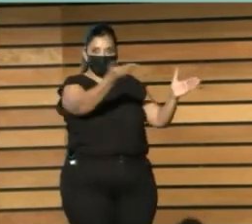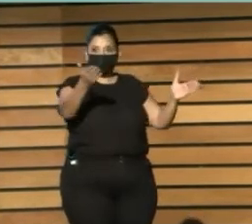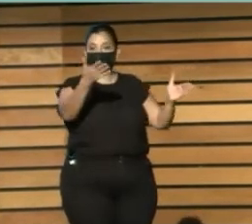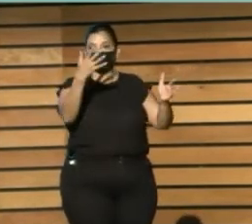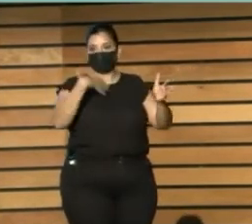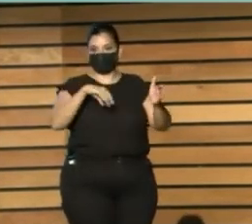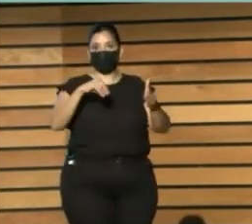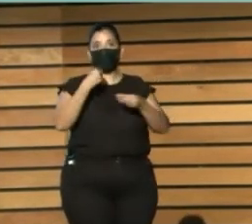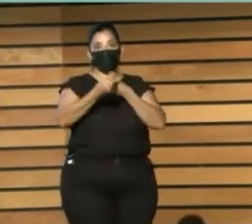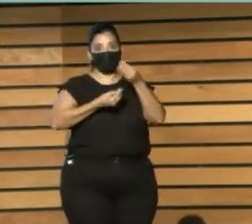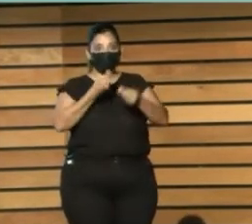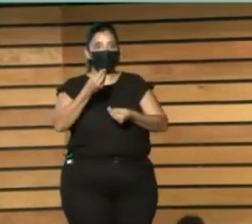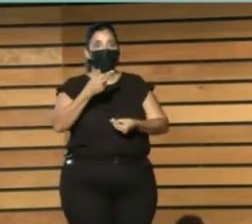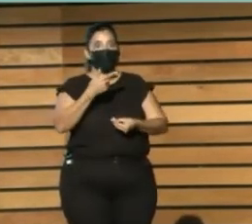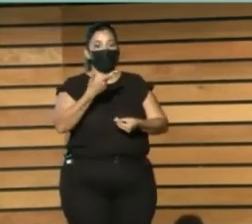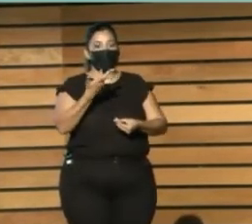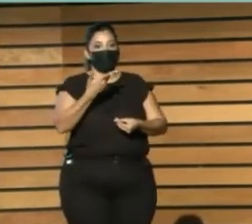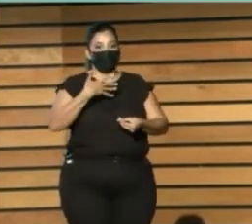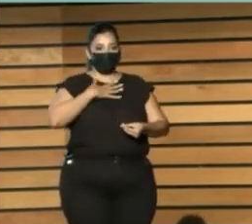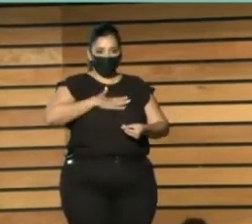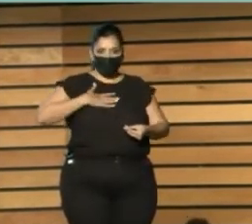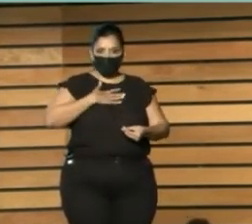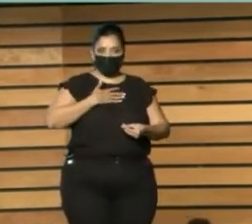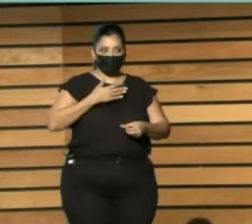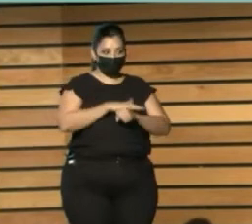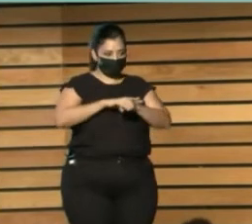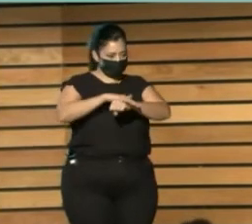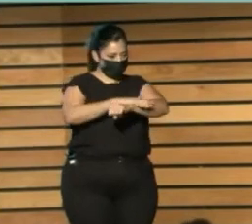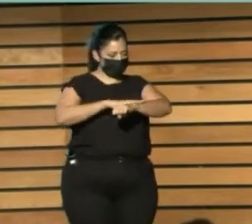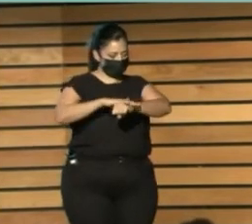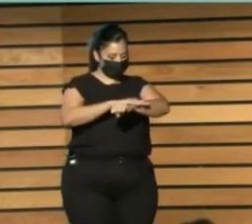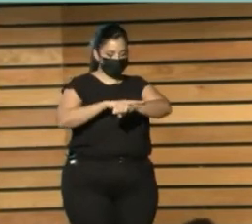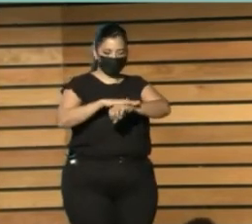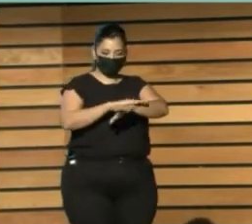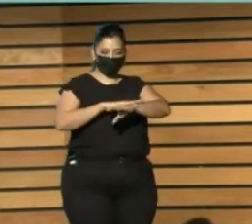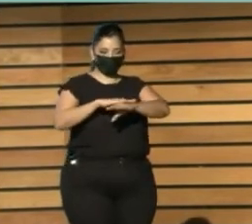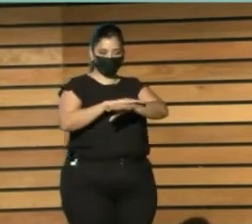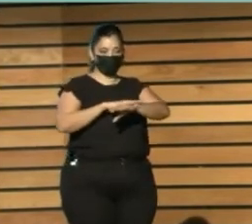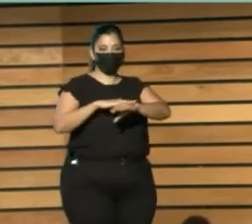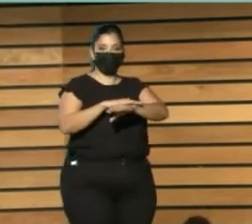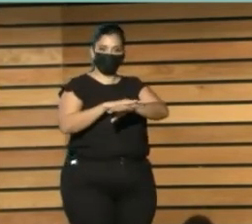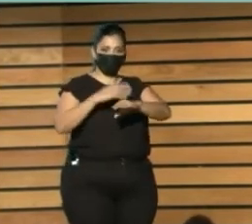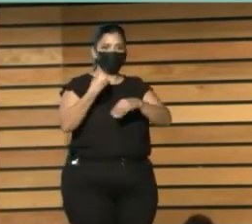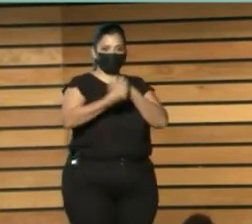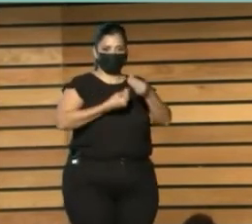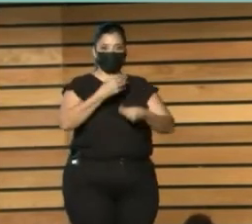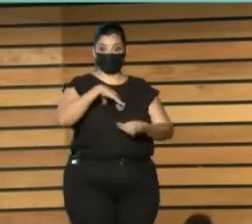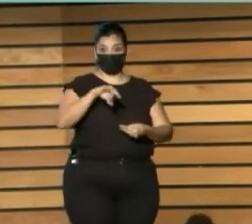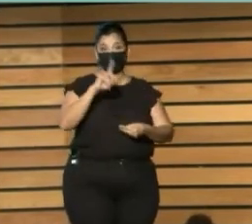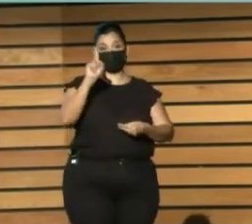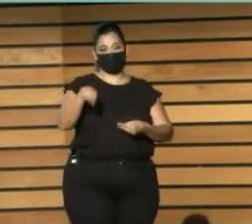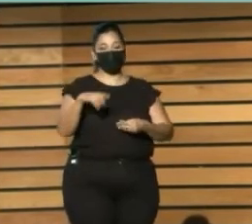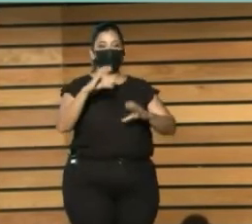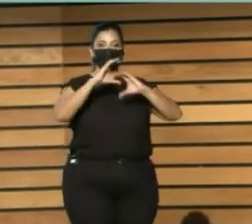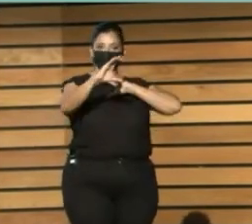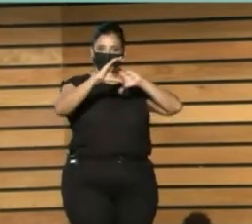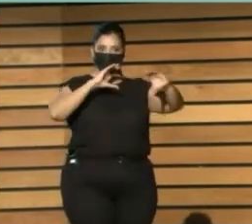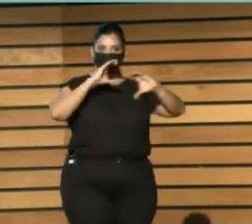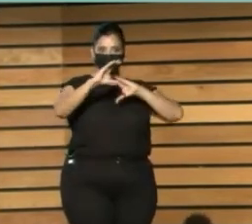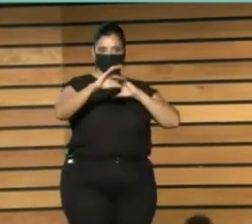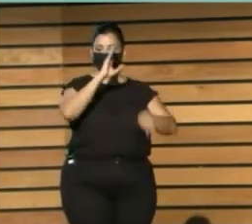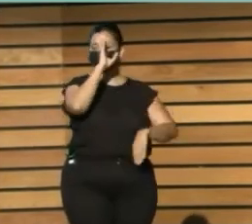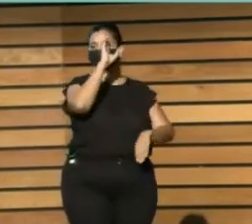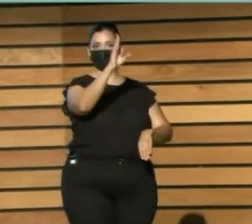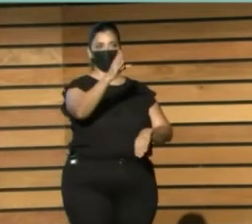el gobierno Y los gobernados Y se crearían Formas de comunicación Más fluidas Más directas